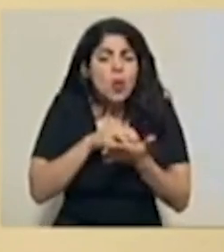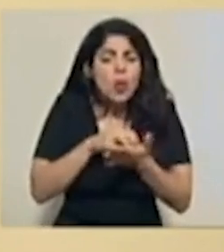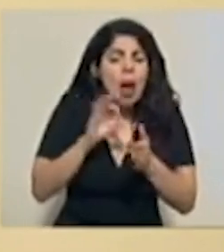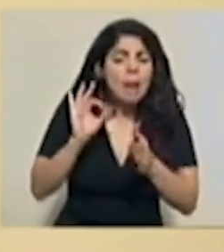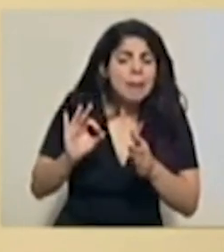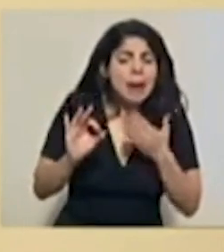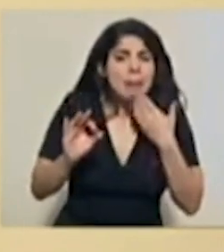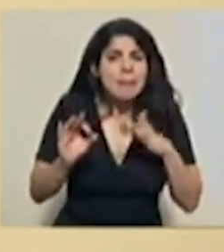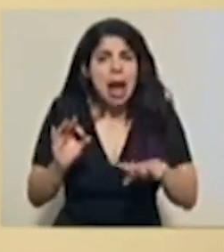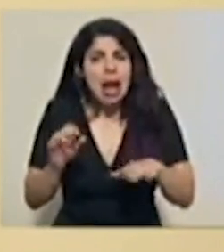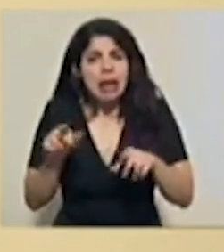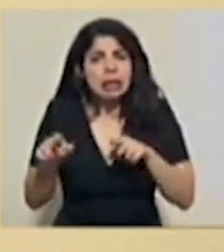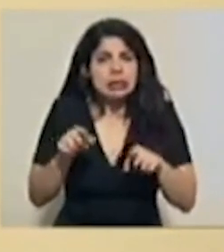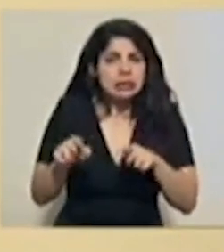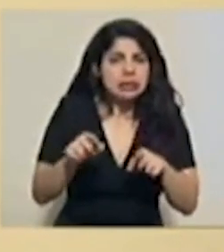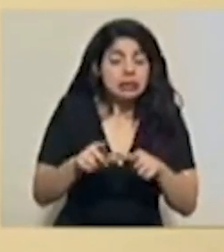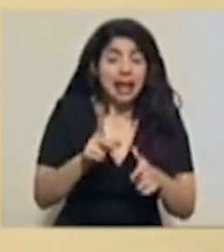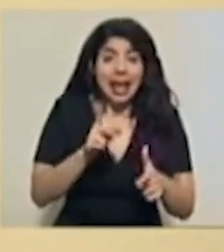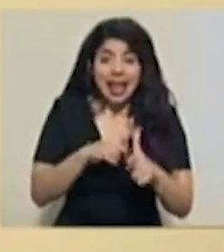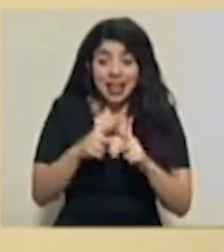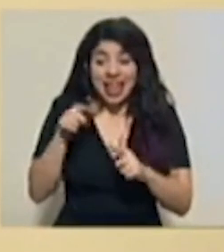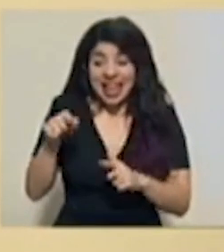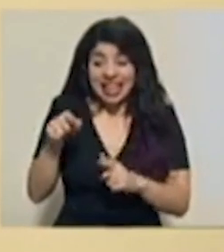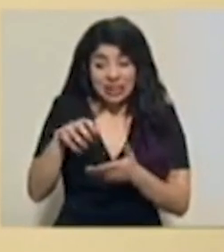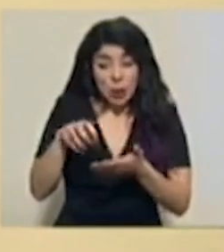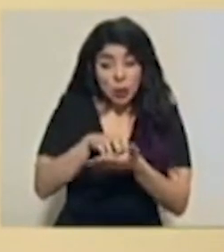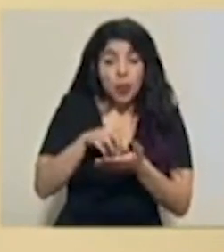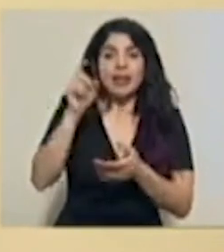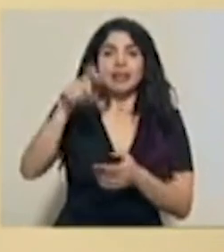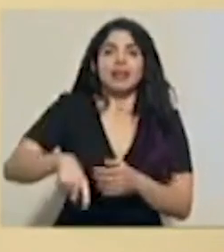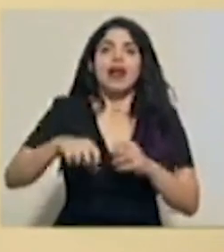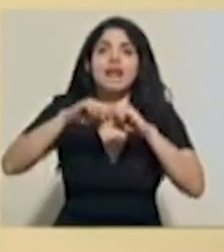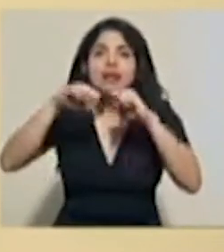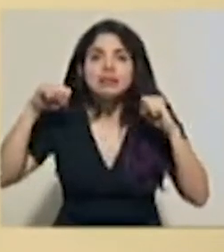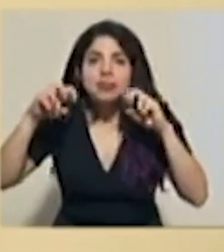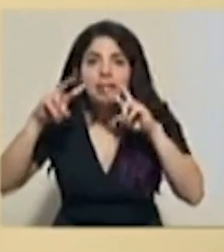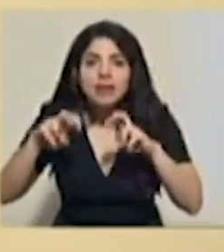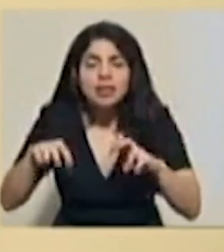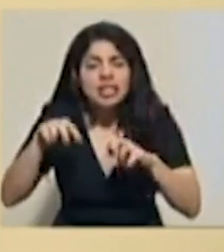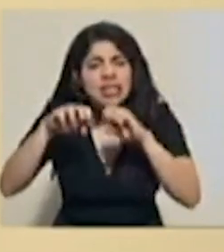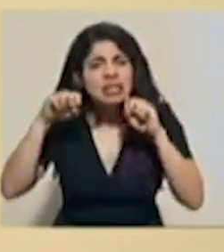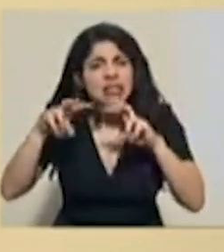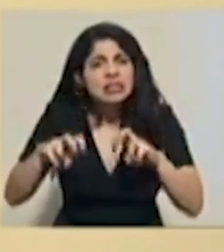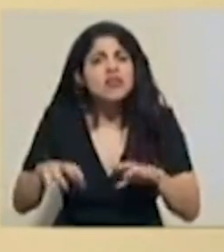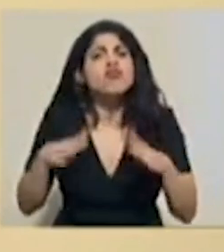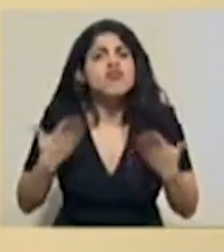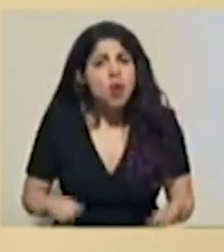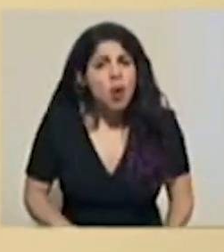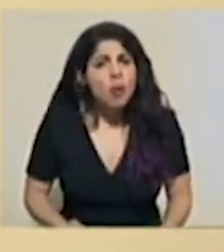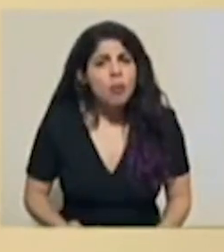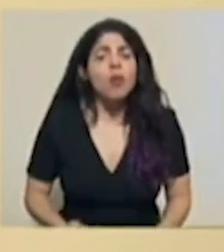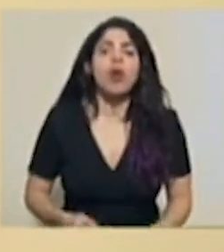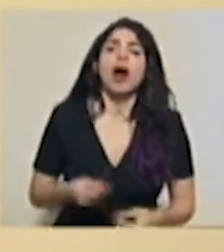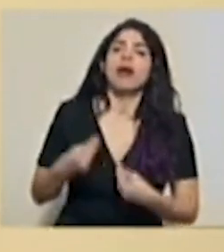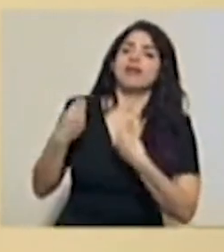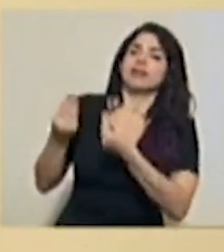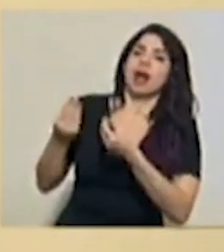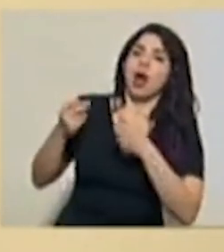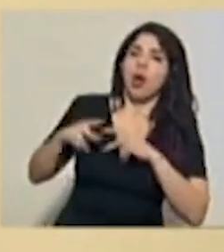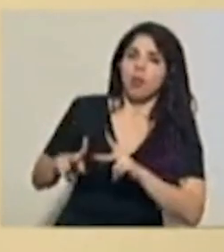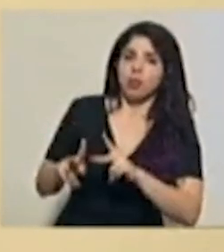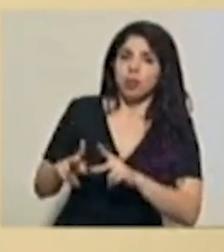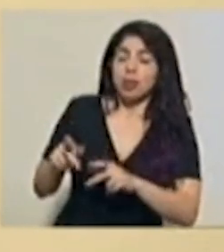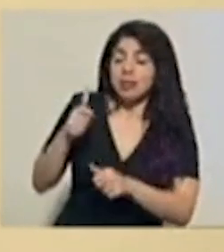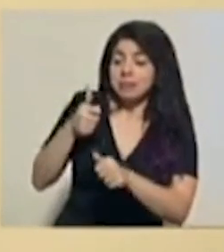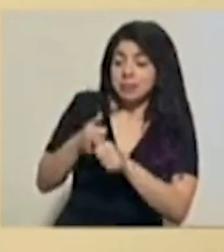inconsistencia tenía que ser verificada. ¿Y cómo se hacía esa verificación? Precisamente, dándole la oportunidad a las